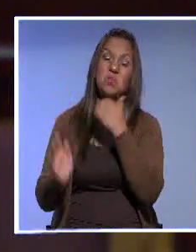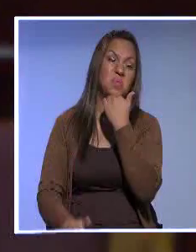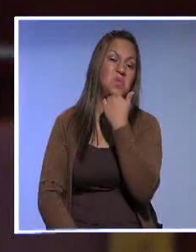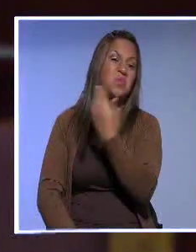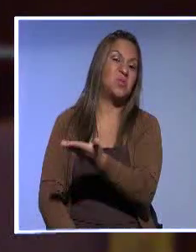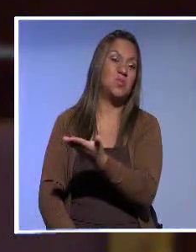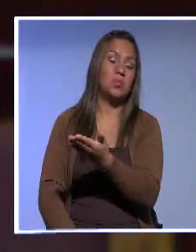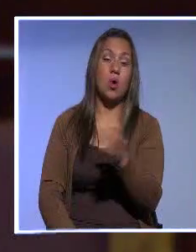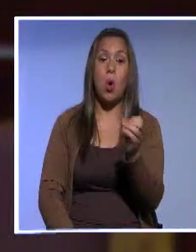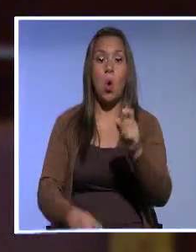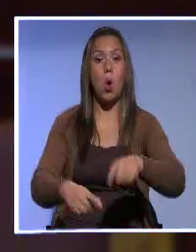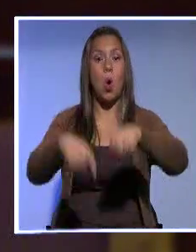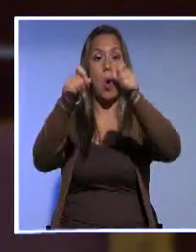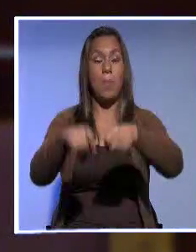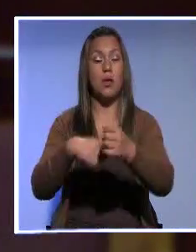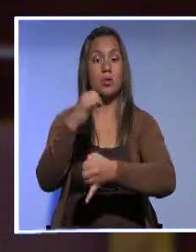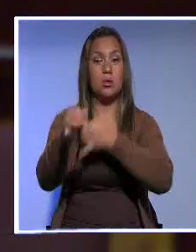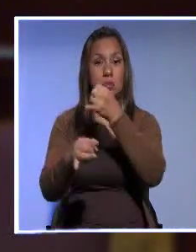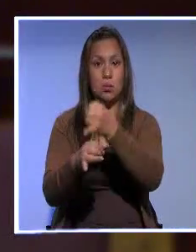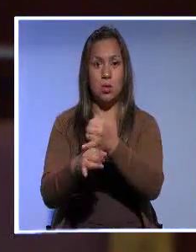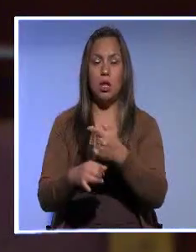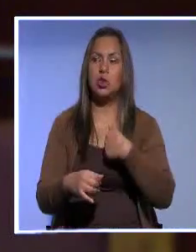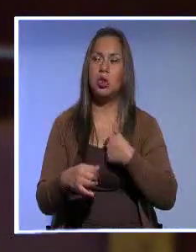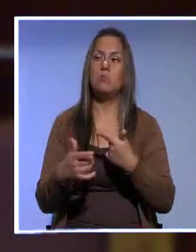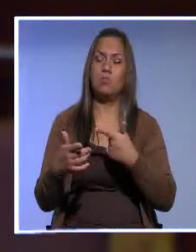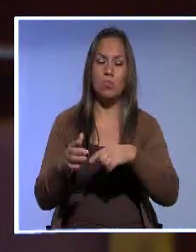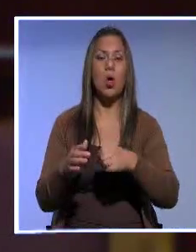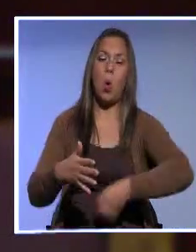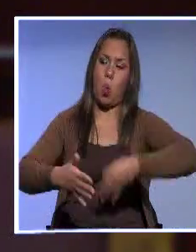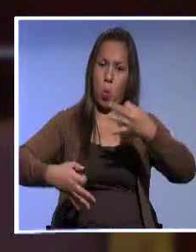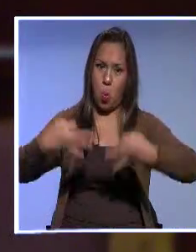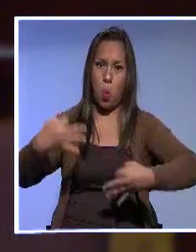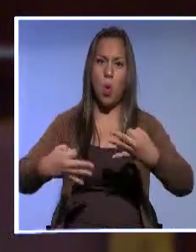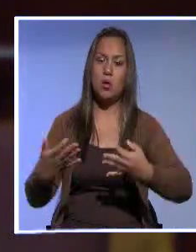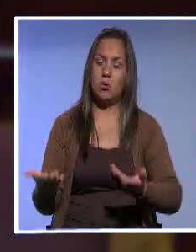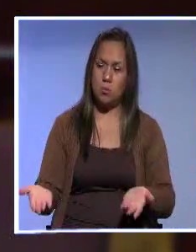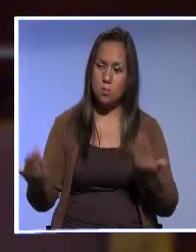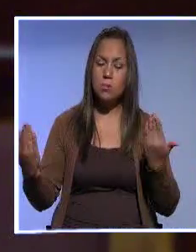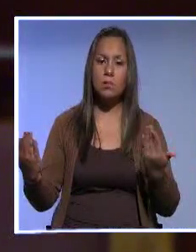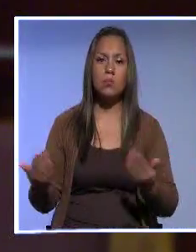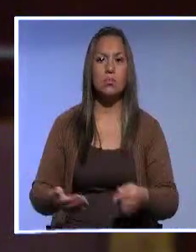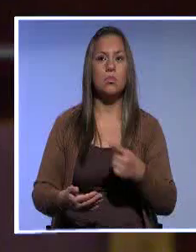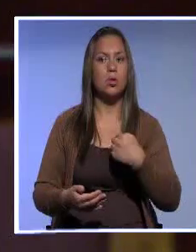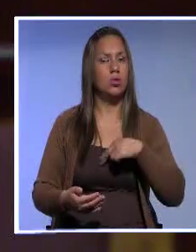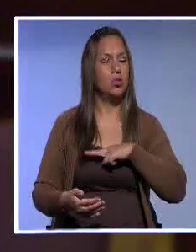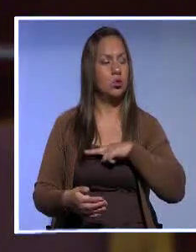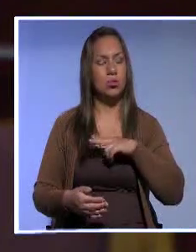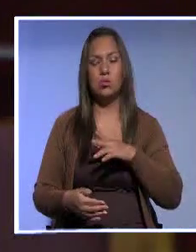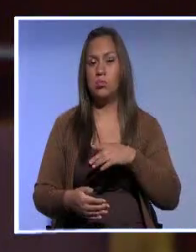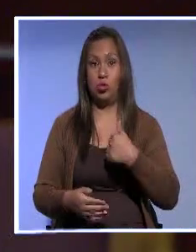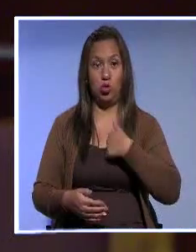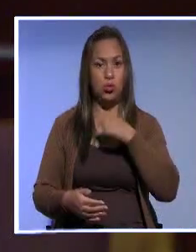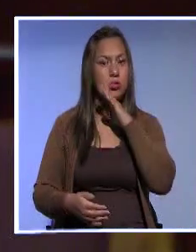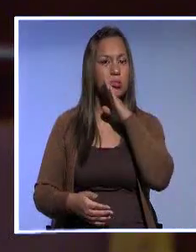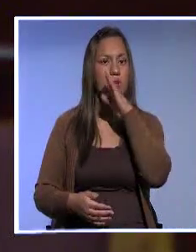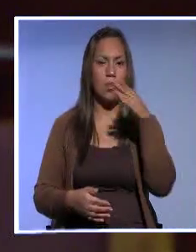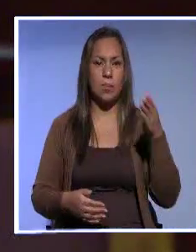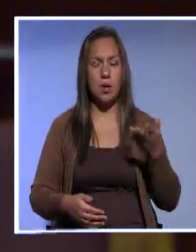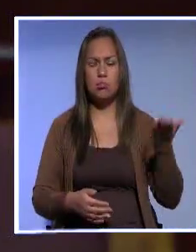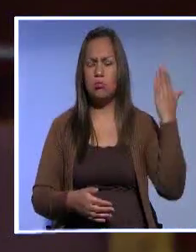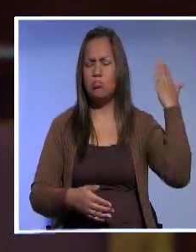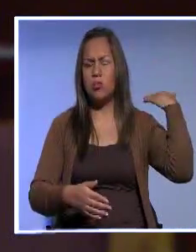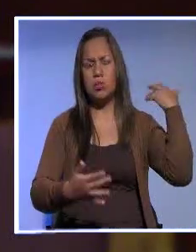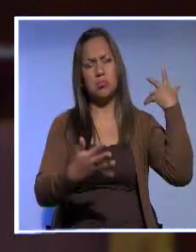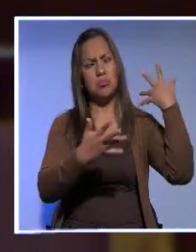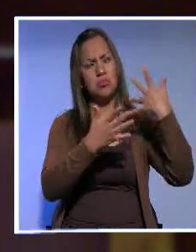internacionales. Así que yo voy a seguir luchando por esa línea, lo vengo haciendo desde muy temprana edad y no voy a renunciar